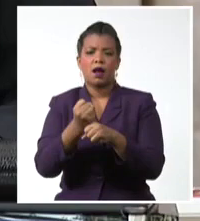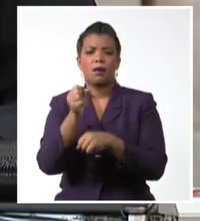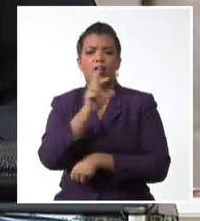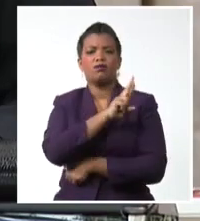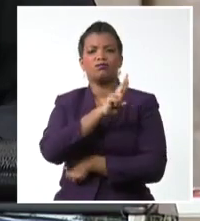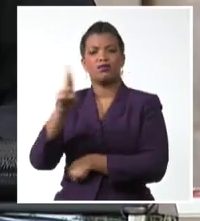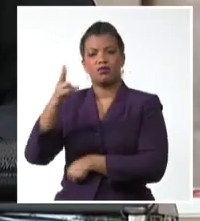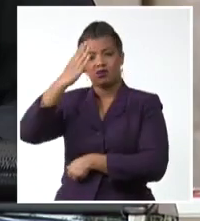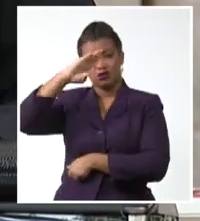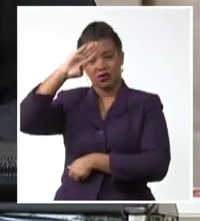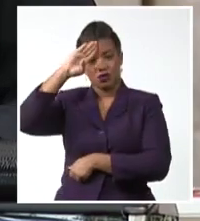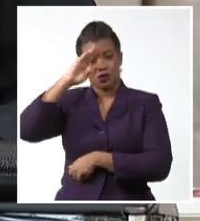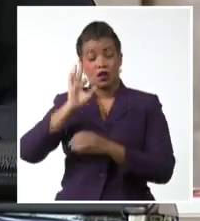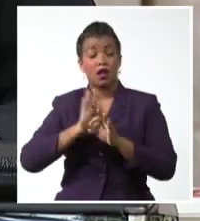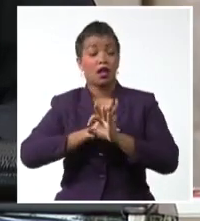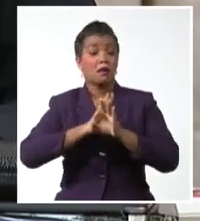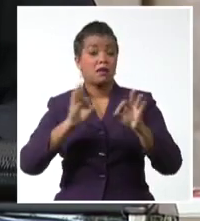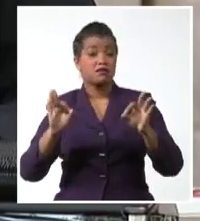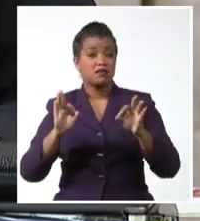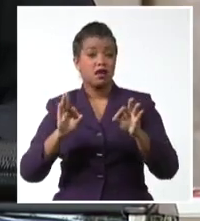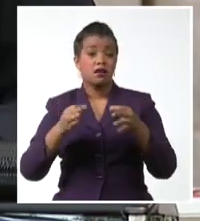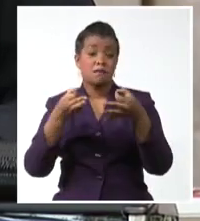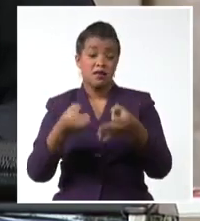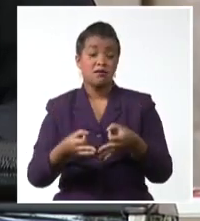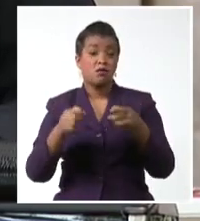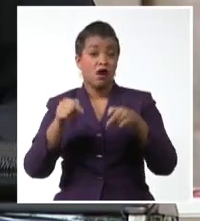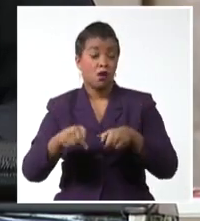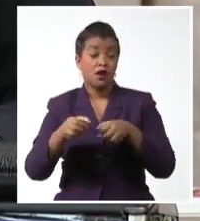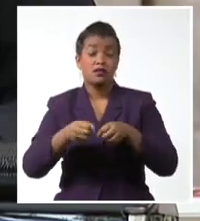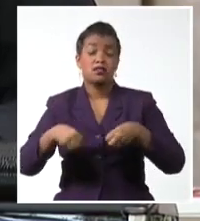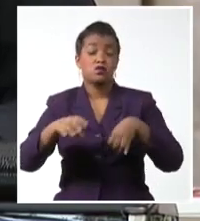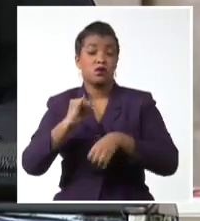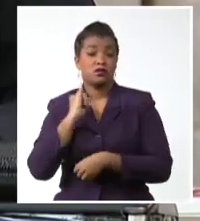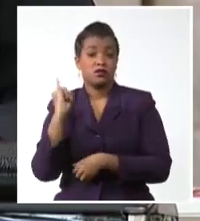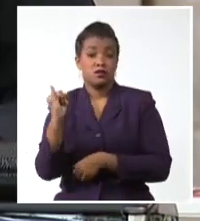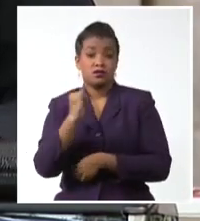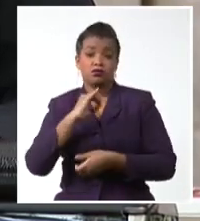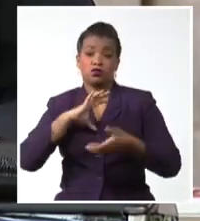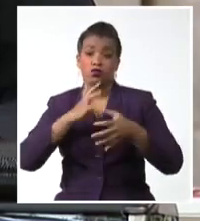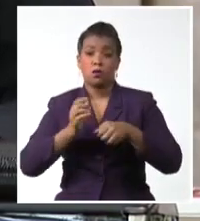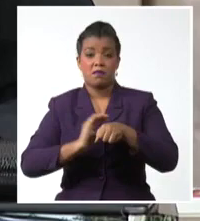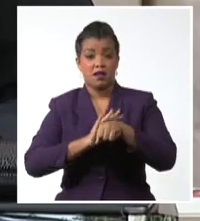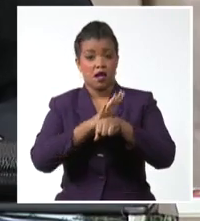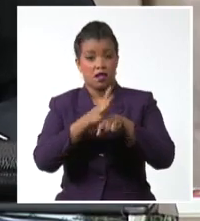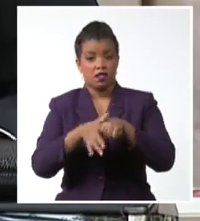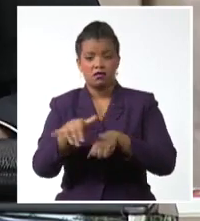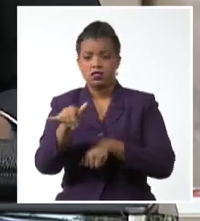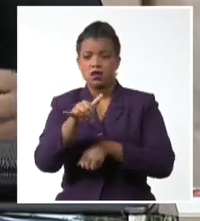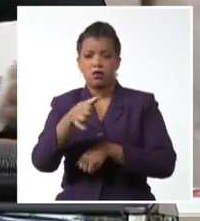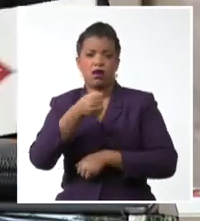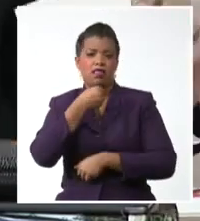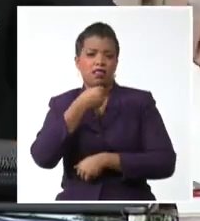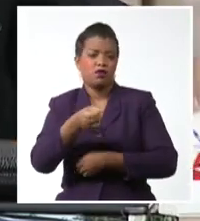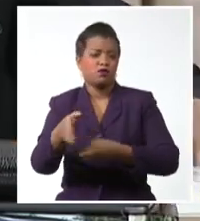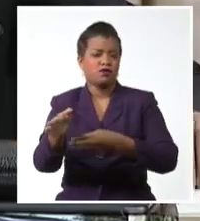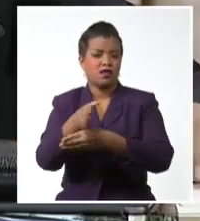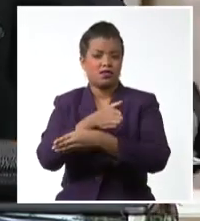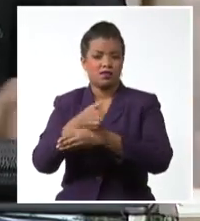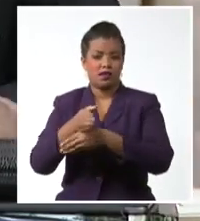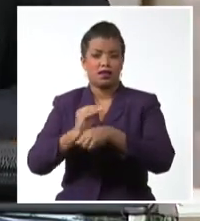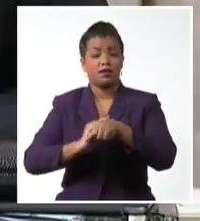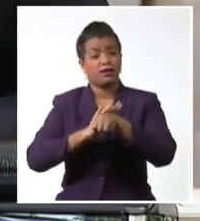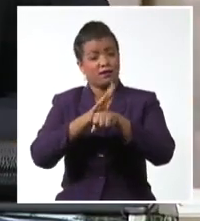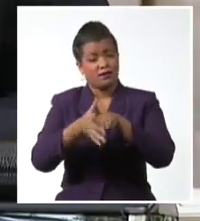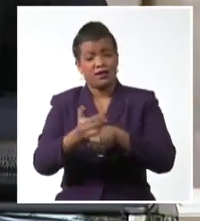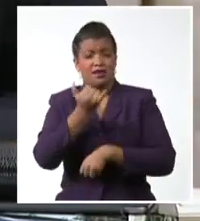en particular ante el complejo panorama internacional y las acuciantes demandas generadas por la pandemia